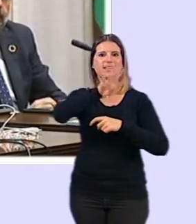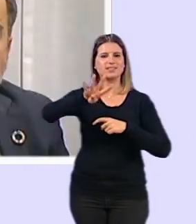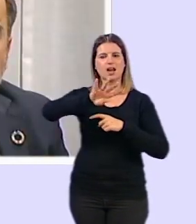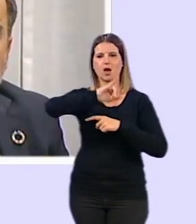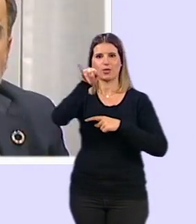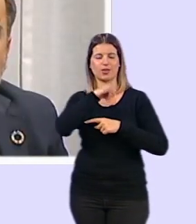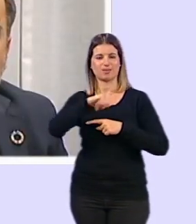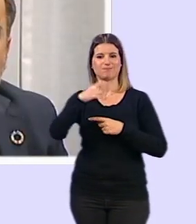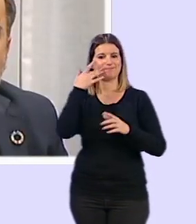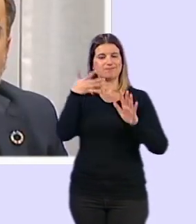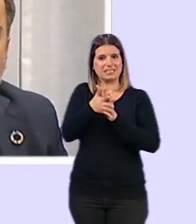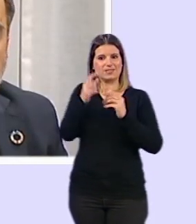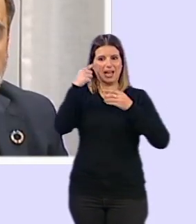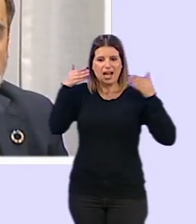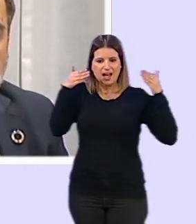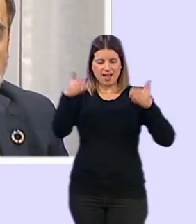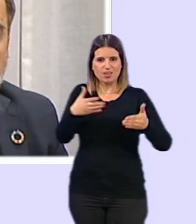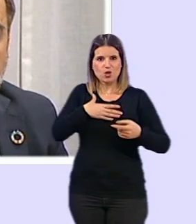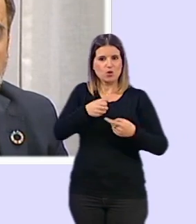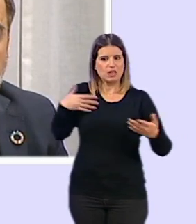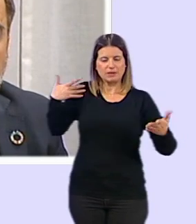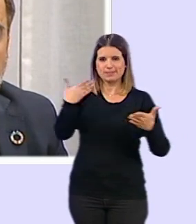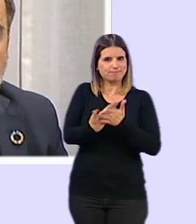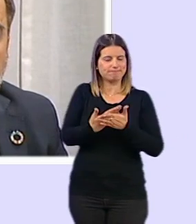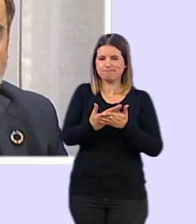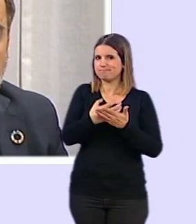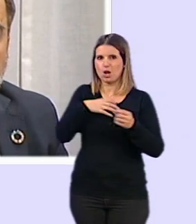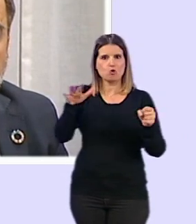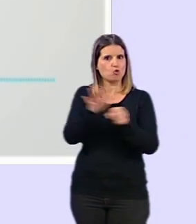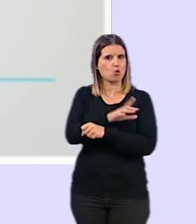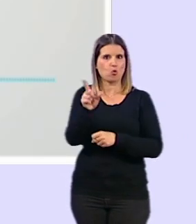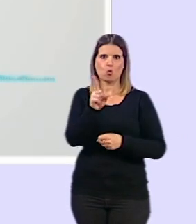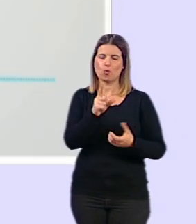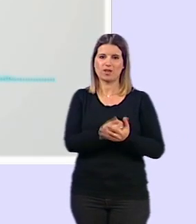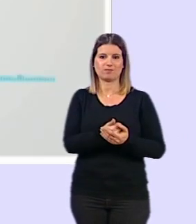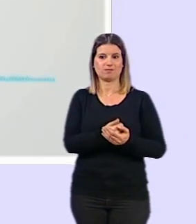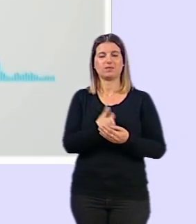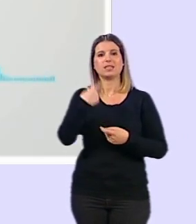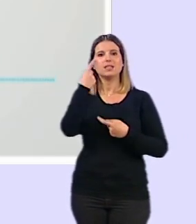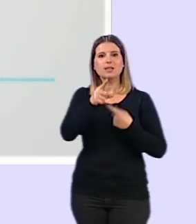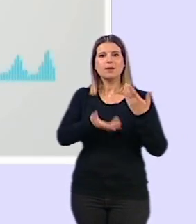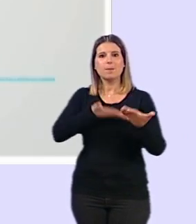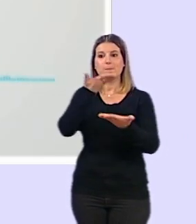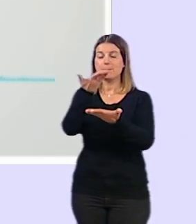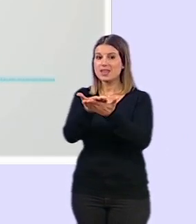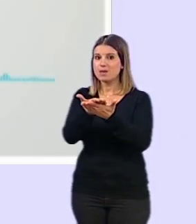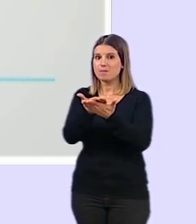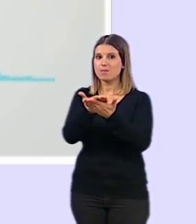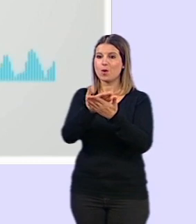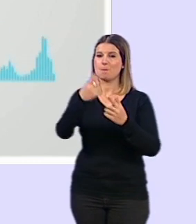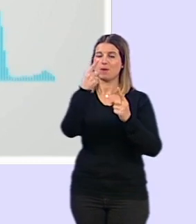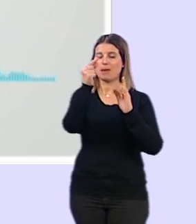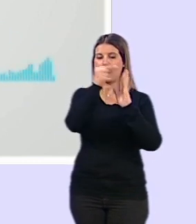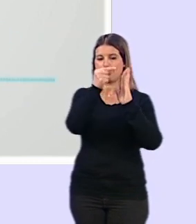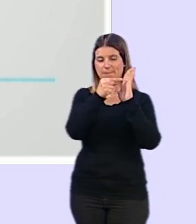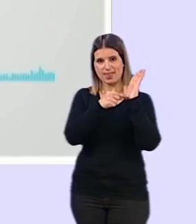evidencia que la atención municipal dispensada hasta el momento no está a la altura, a severa. También solicitamos que de las primeras medidas